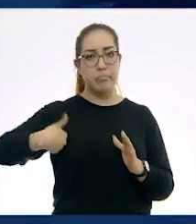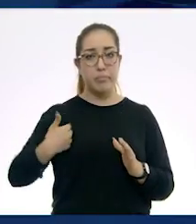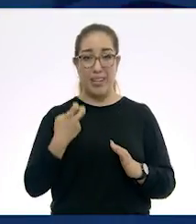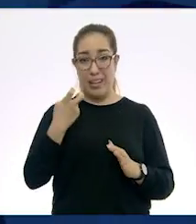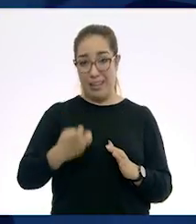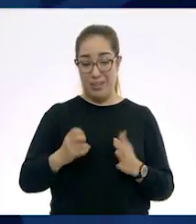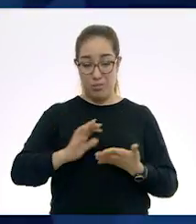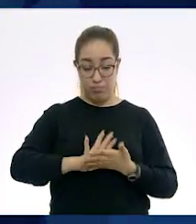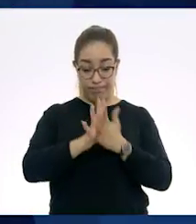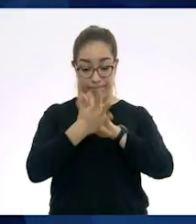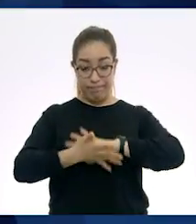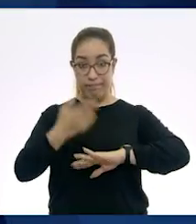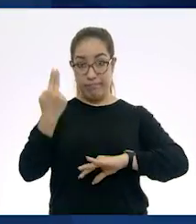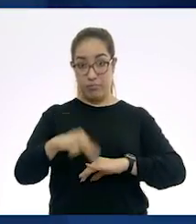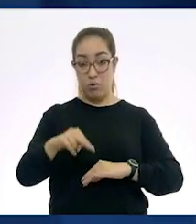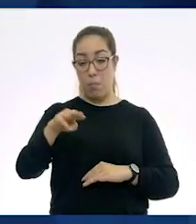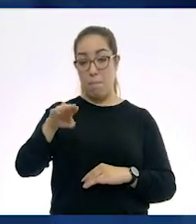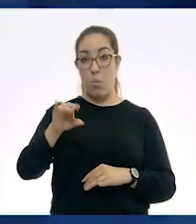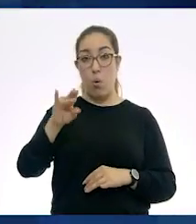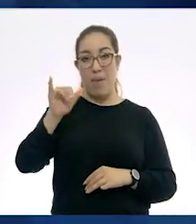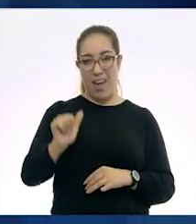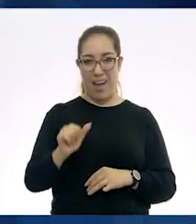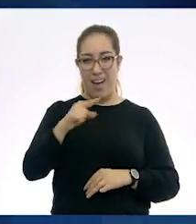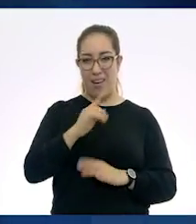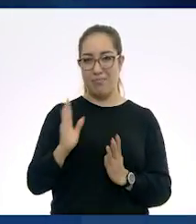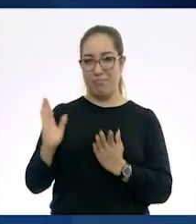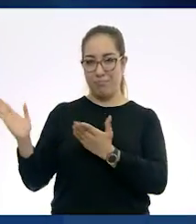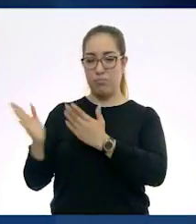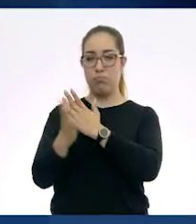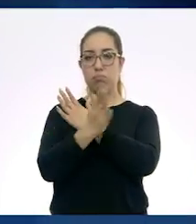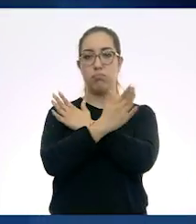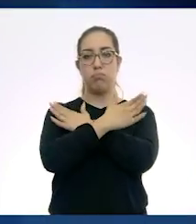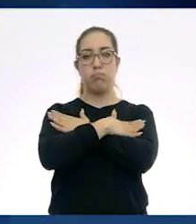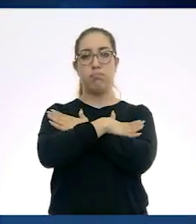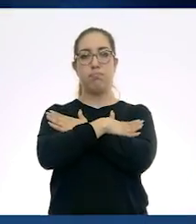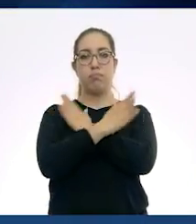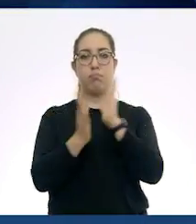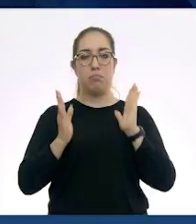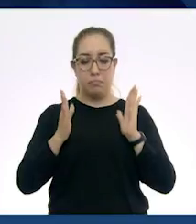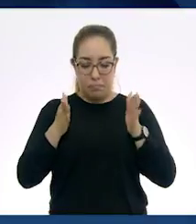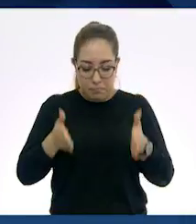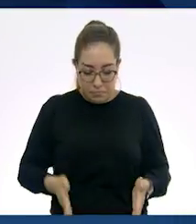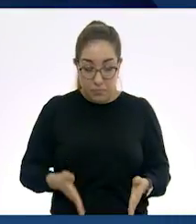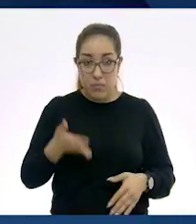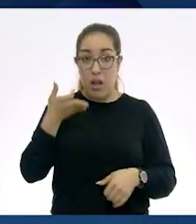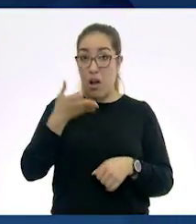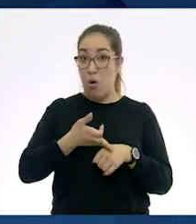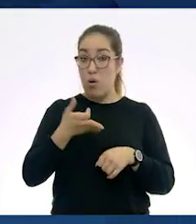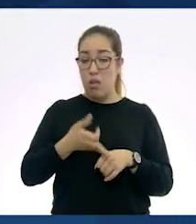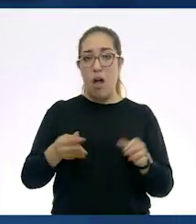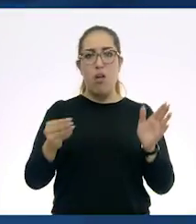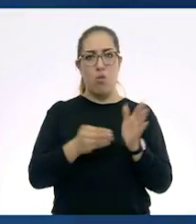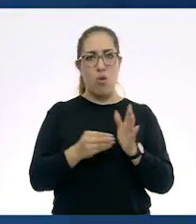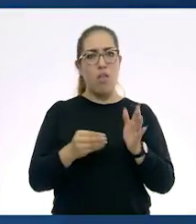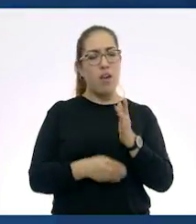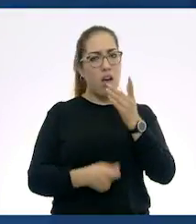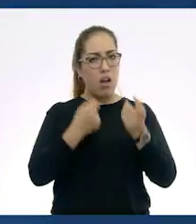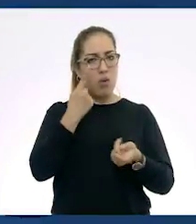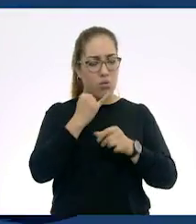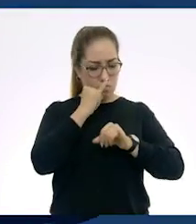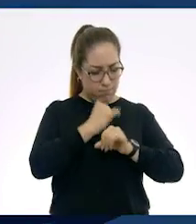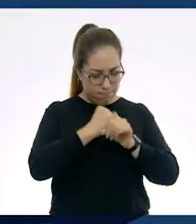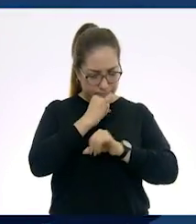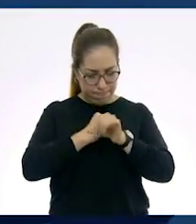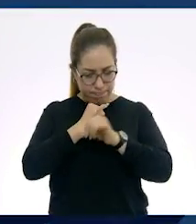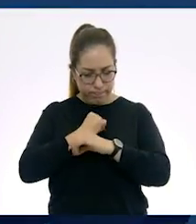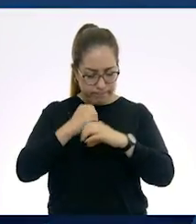Y al día de hoy, en el Egipto moderno, hay muchos avances médicos y científicos que vienen desde esta